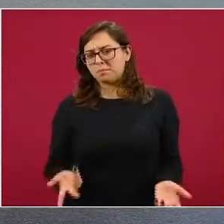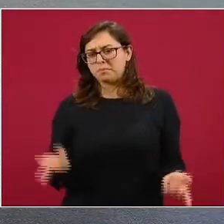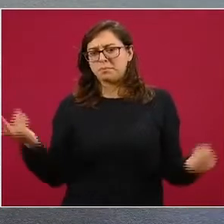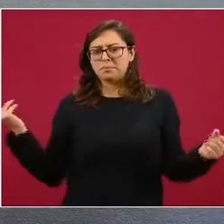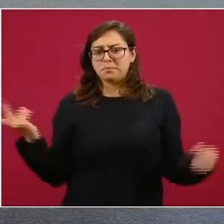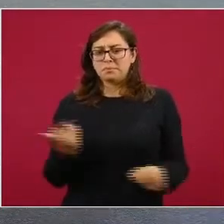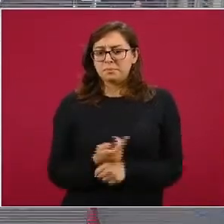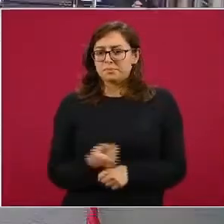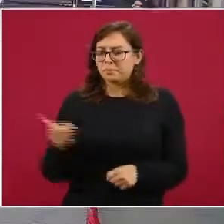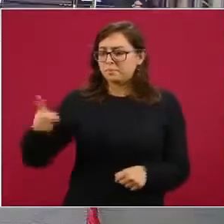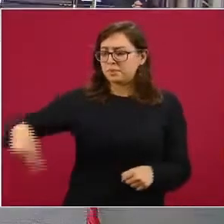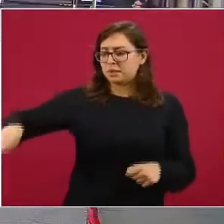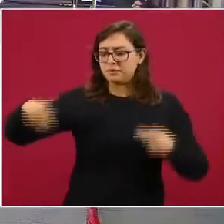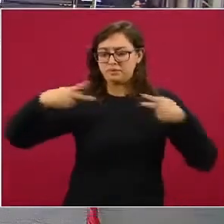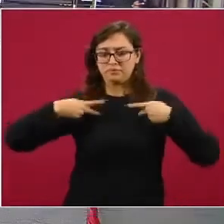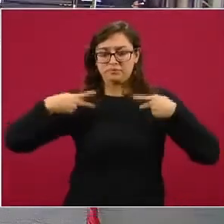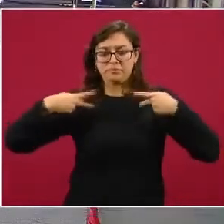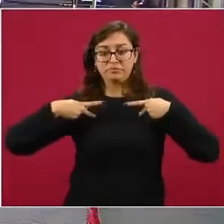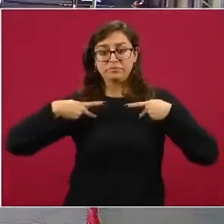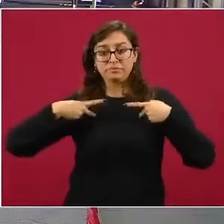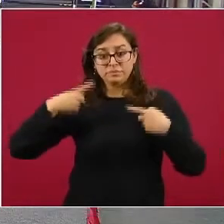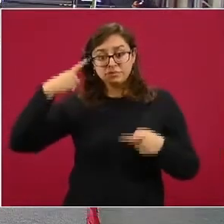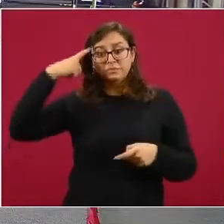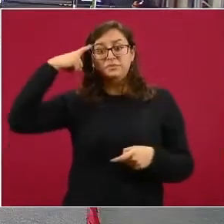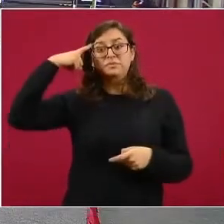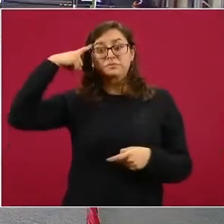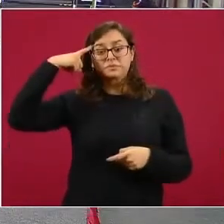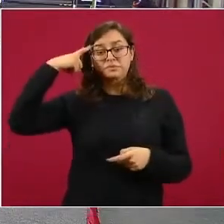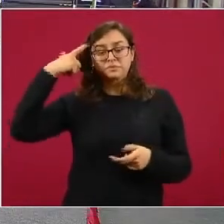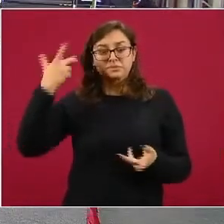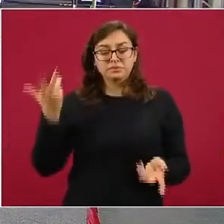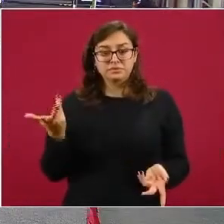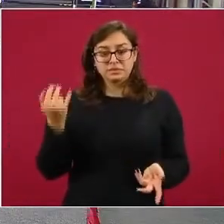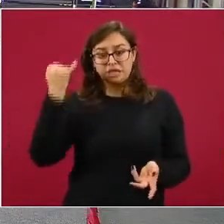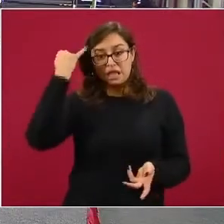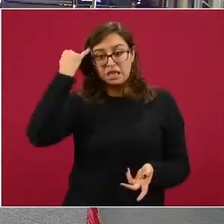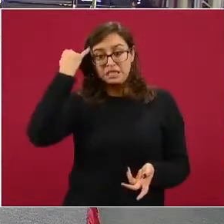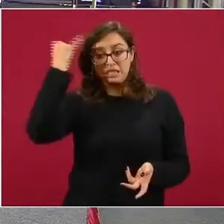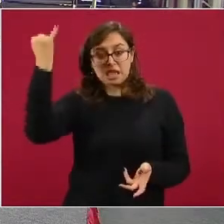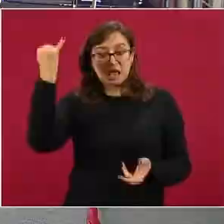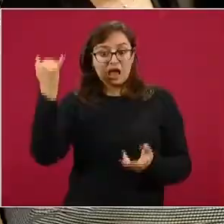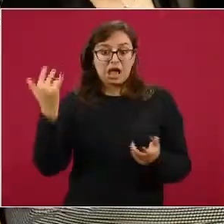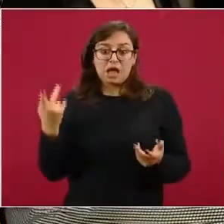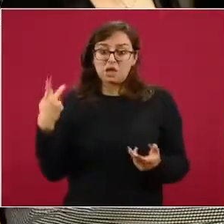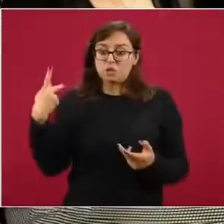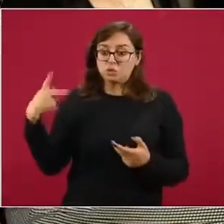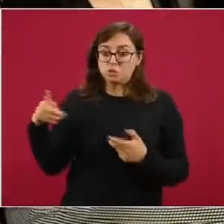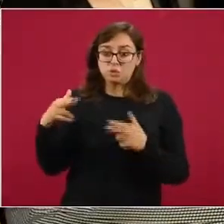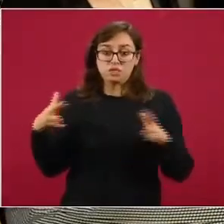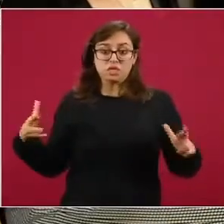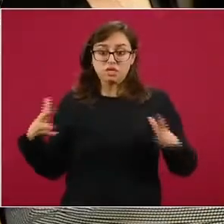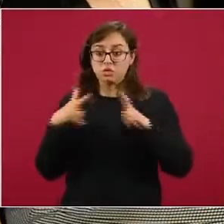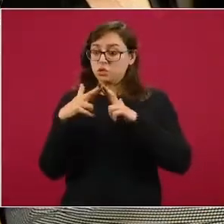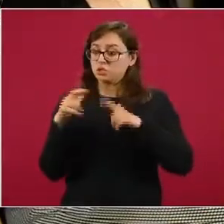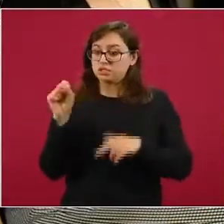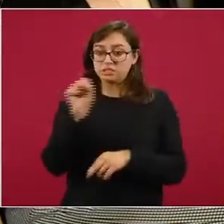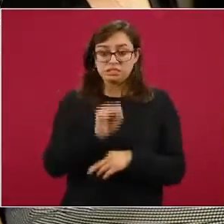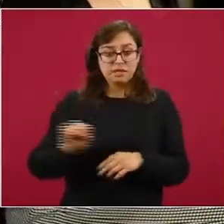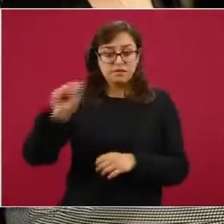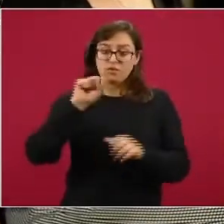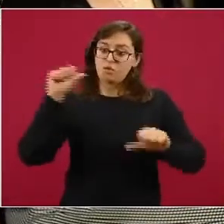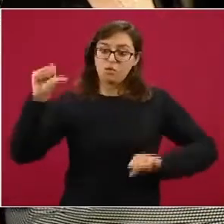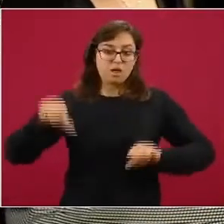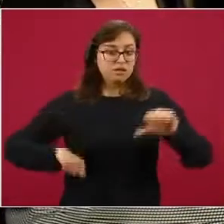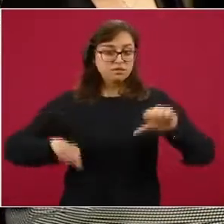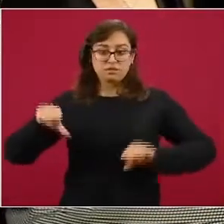ideologías religiosas los sábados no pueden hacer ningún tipo de actividad, estarían descartados de la posibilidad de realizar el